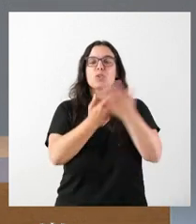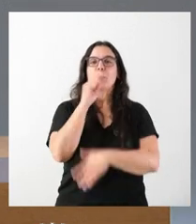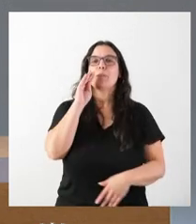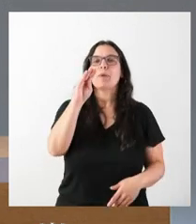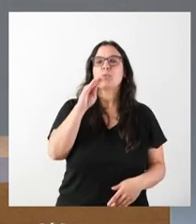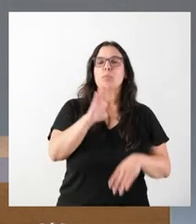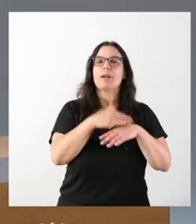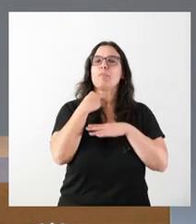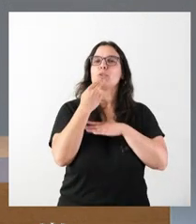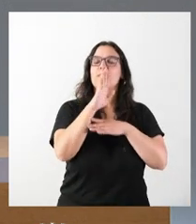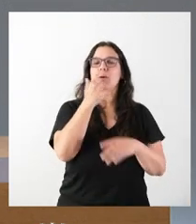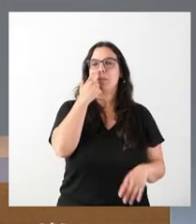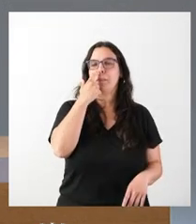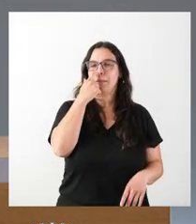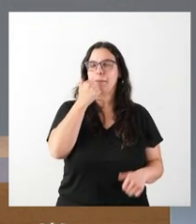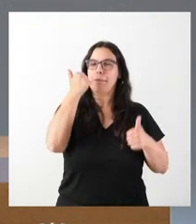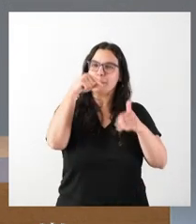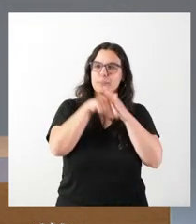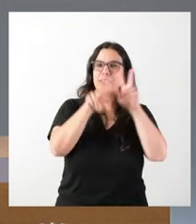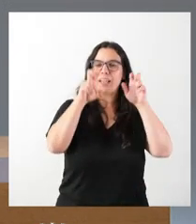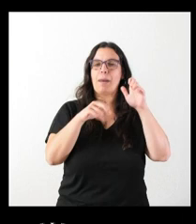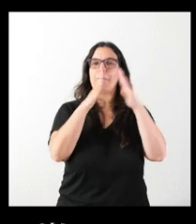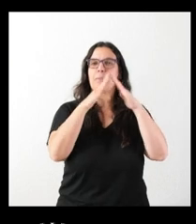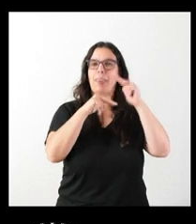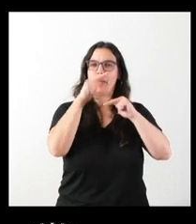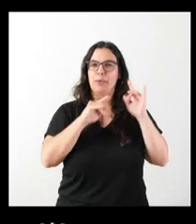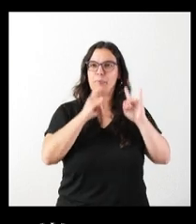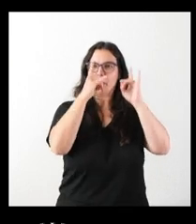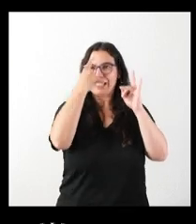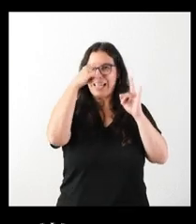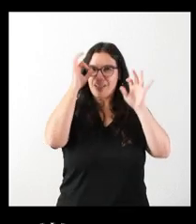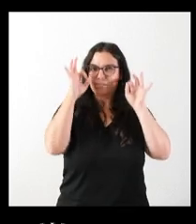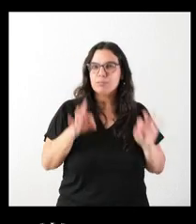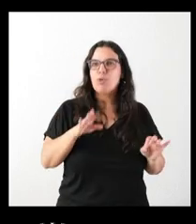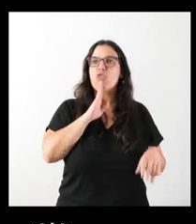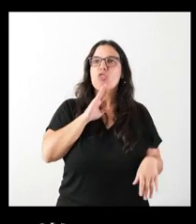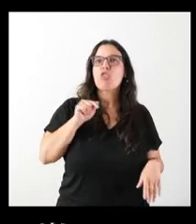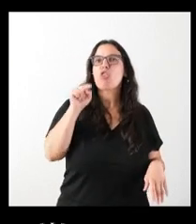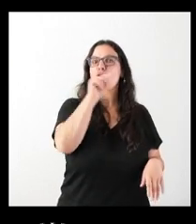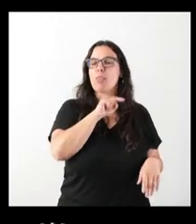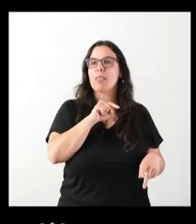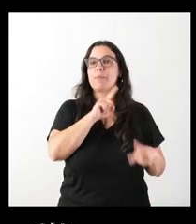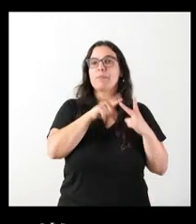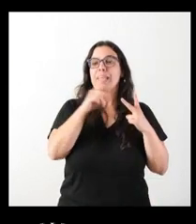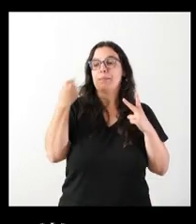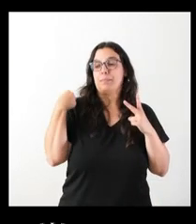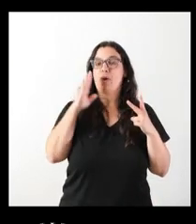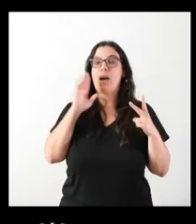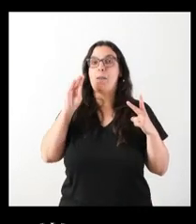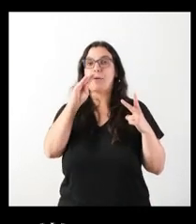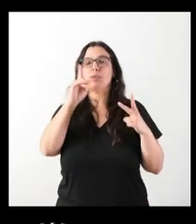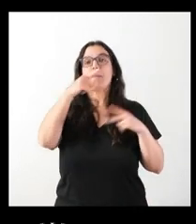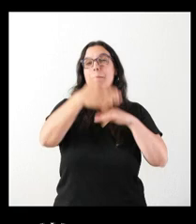el portavoz. Incidiendo un poco más en la construcción de viviendas, ¿se saben concretamente ya los sitios, e incidiendo en la pregunta del compañero, y los